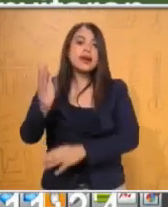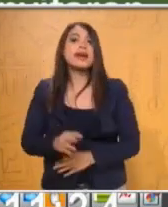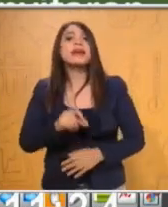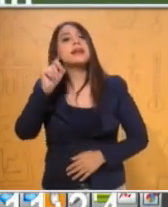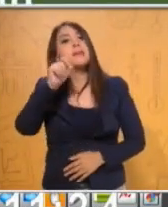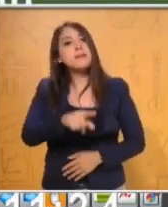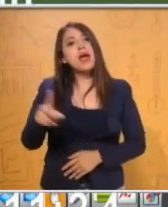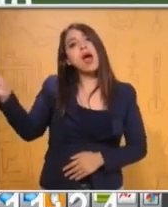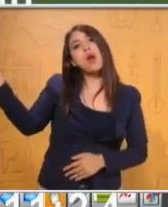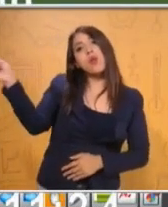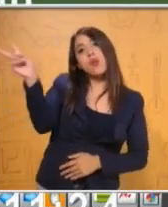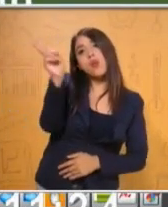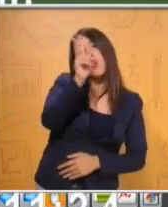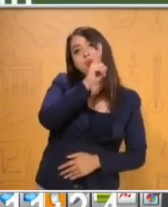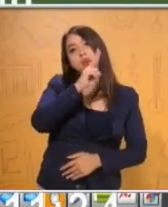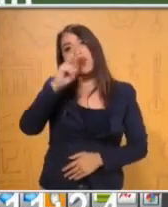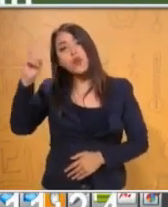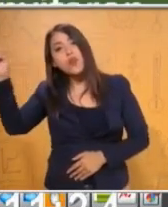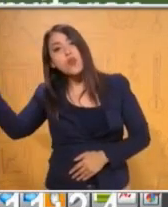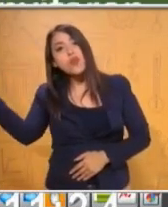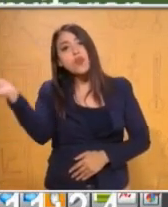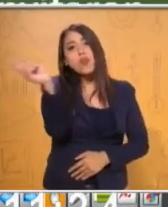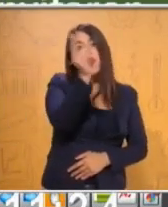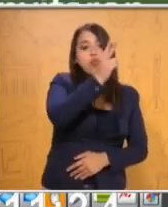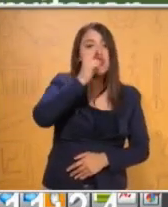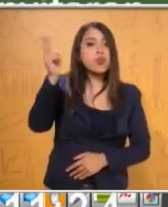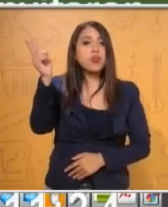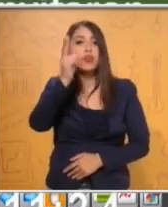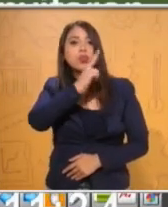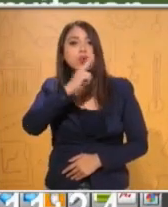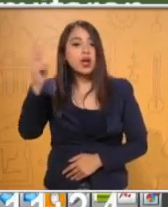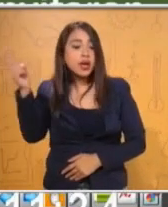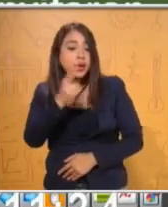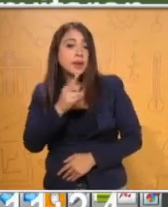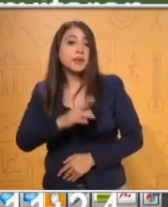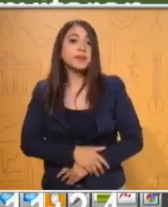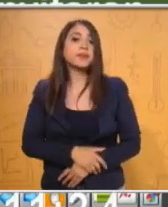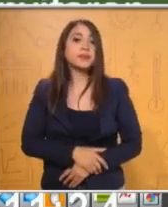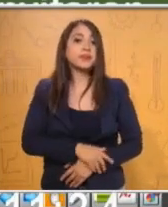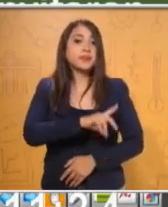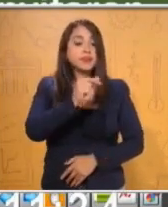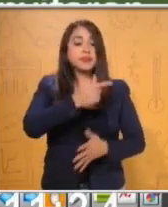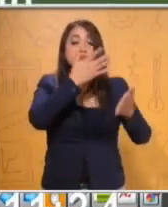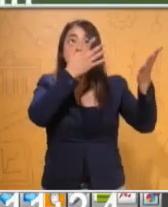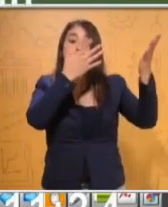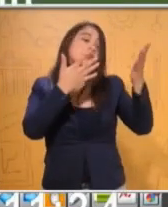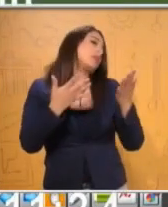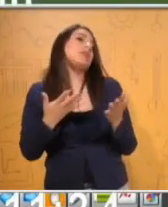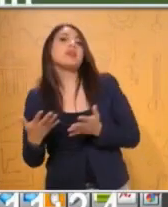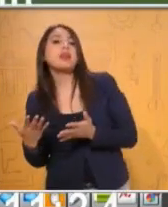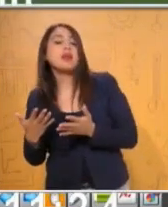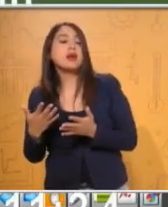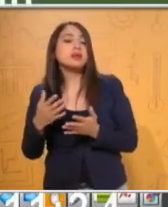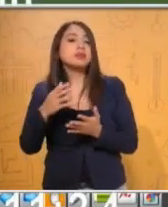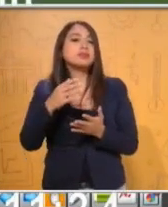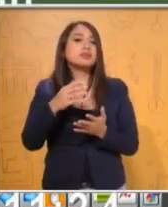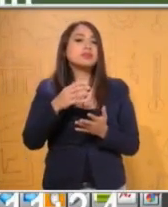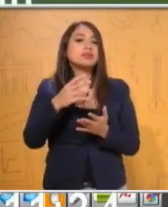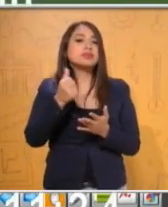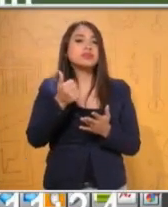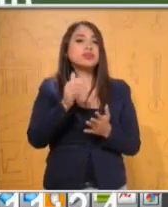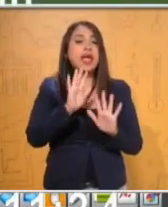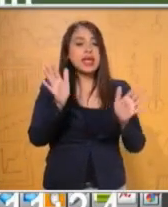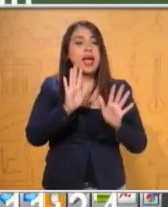norte para que pasara con ellos el resto de la temporada. Y llegó el viento del norte. De esta manera,